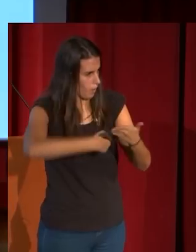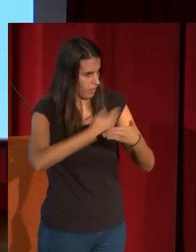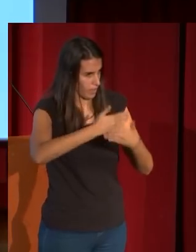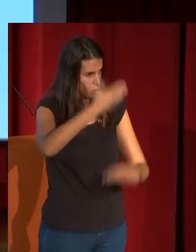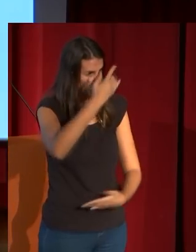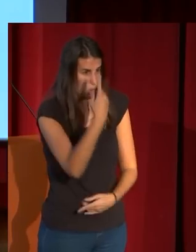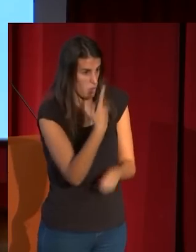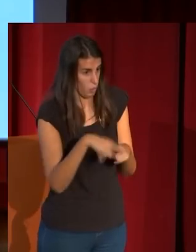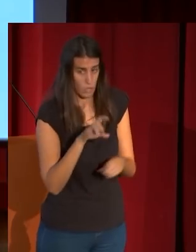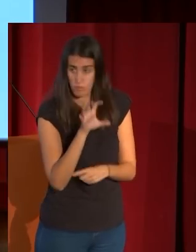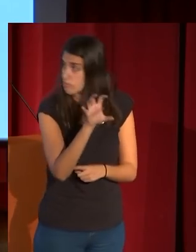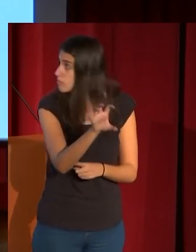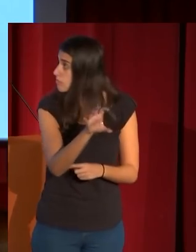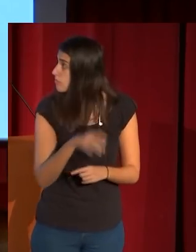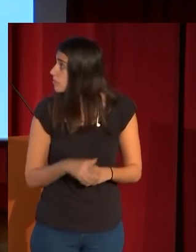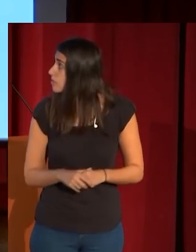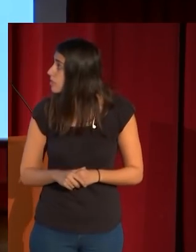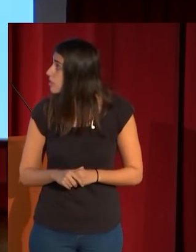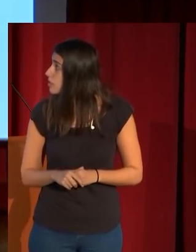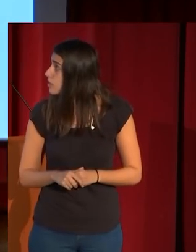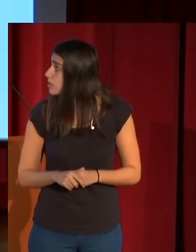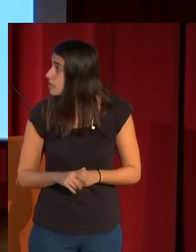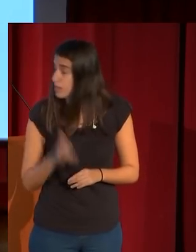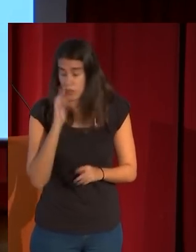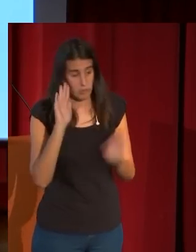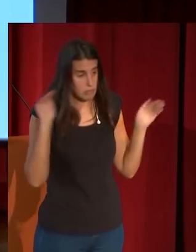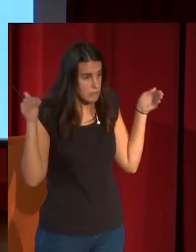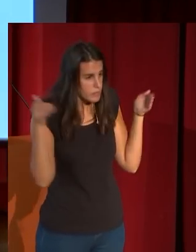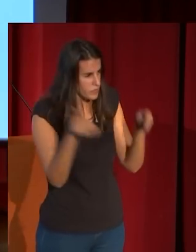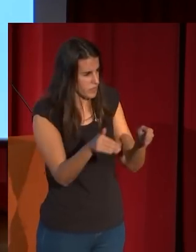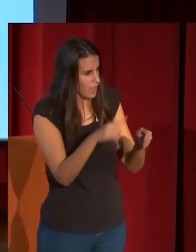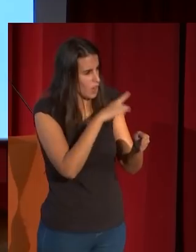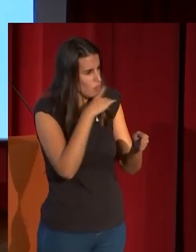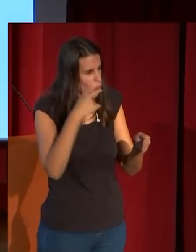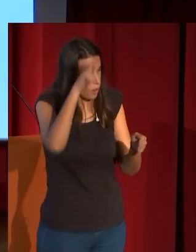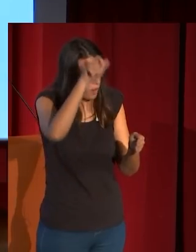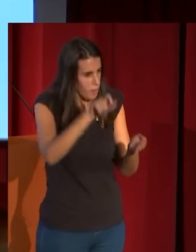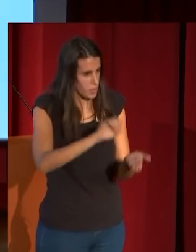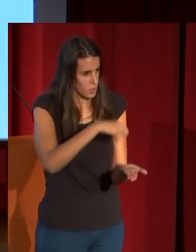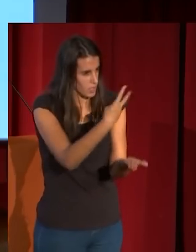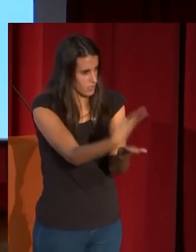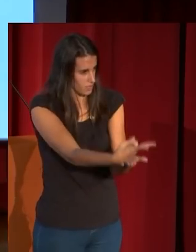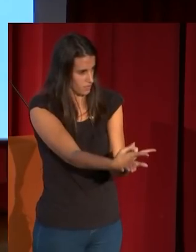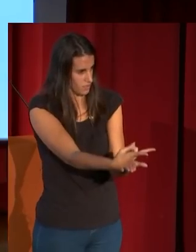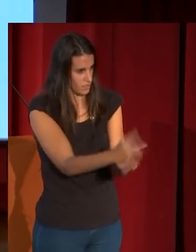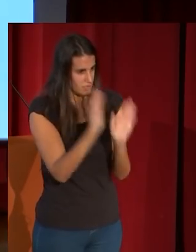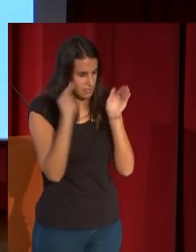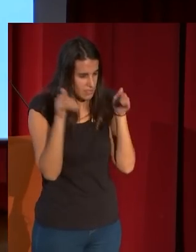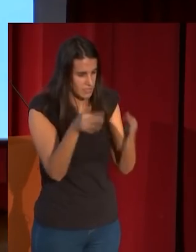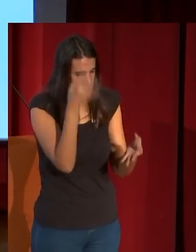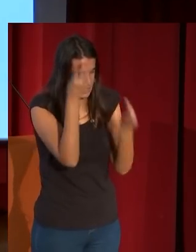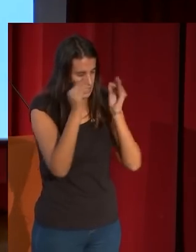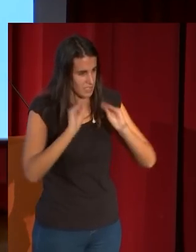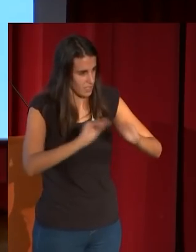objeto hay y la concentración en este dolor profundo, íntima y verazmente